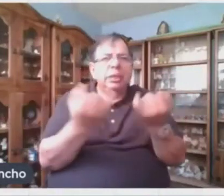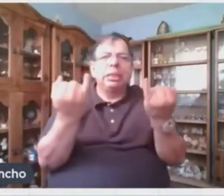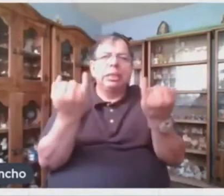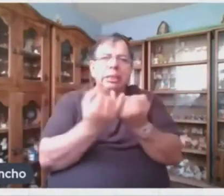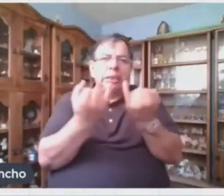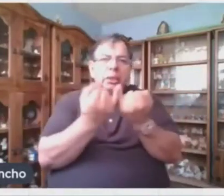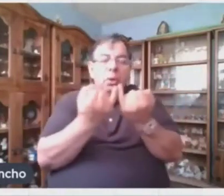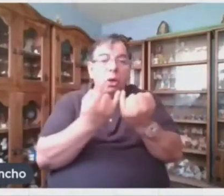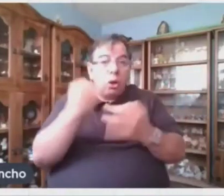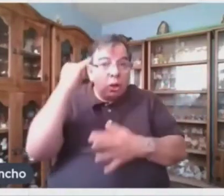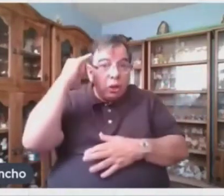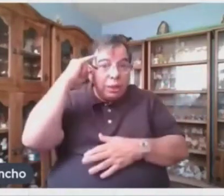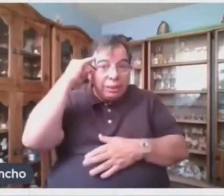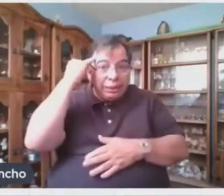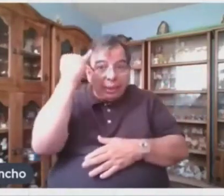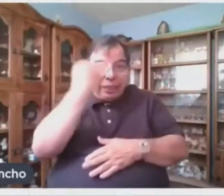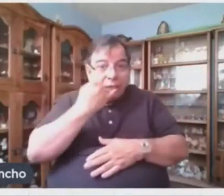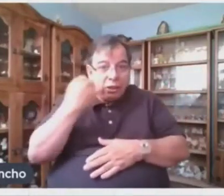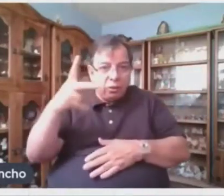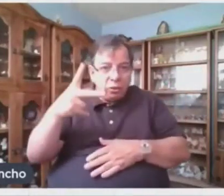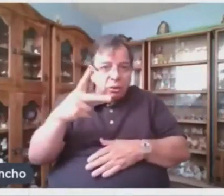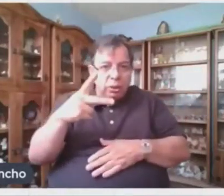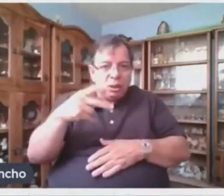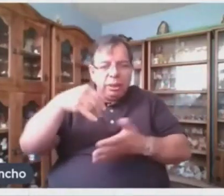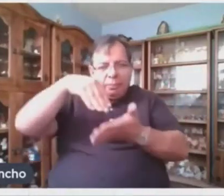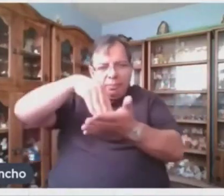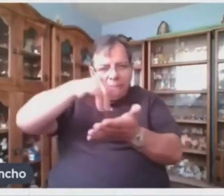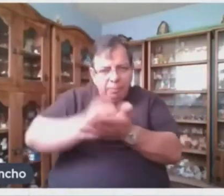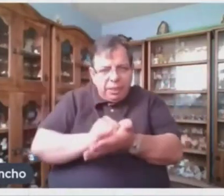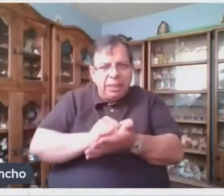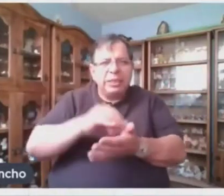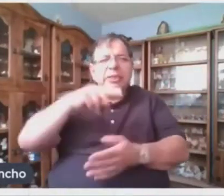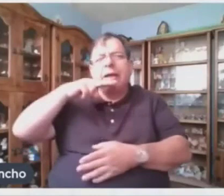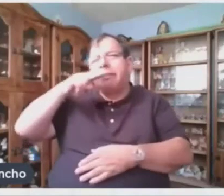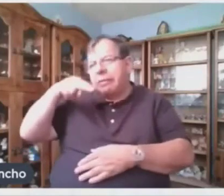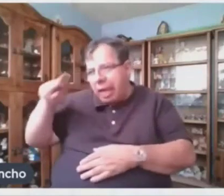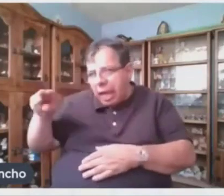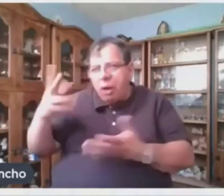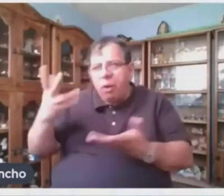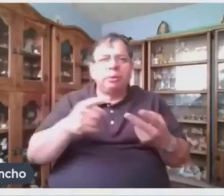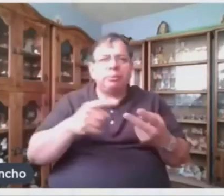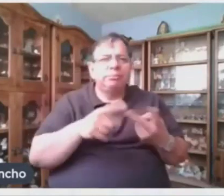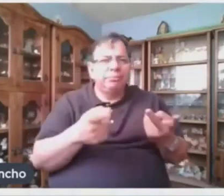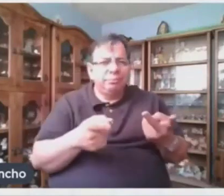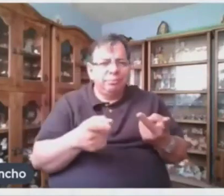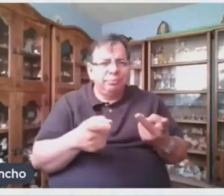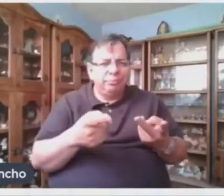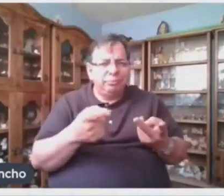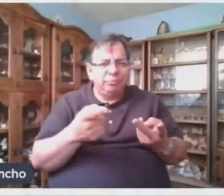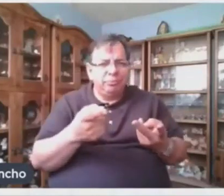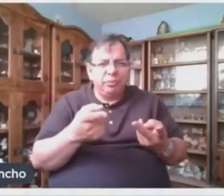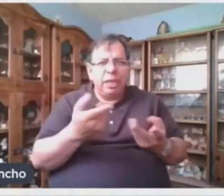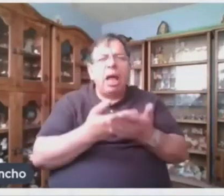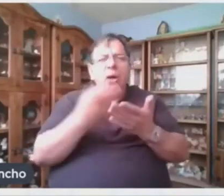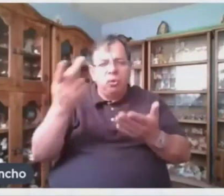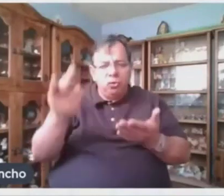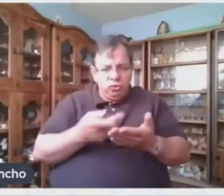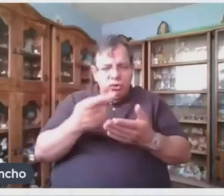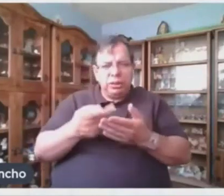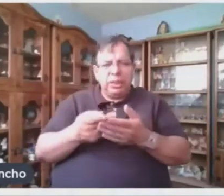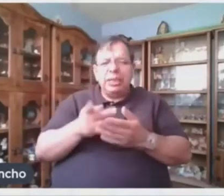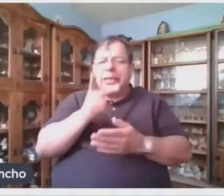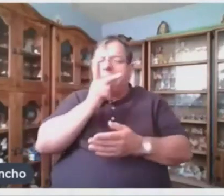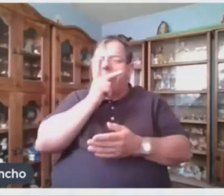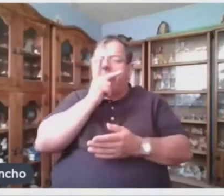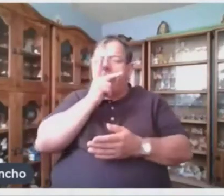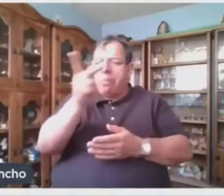con las lenguas indígenas Como el maya El náhuatl Los invito a que escriban en el chat Todas